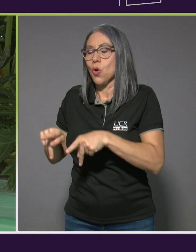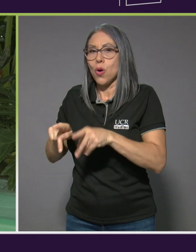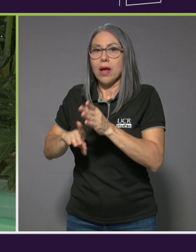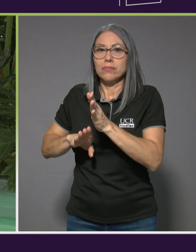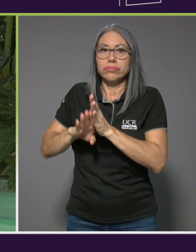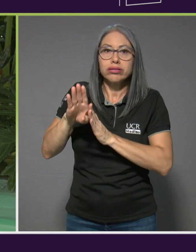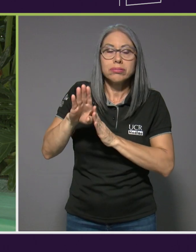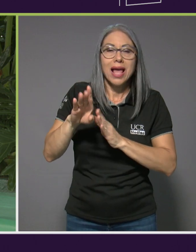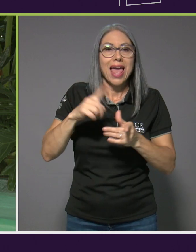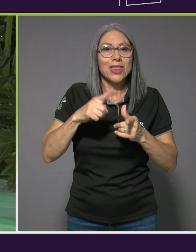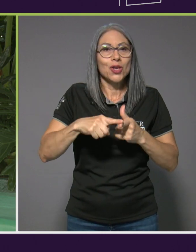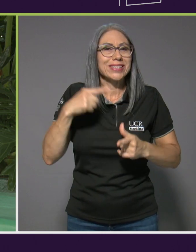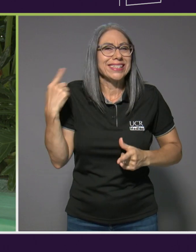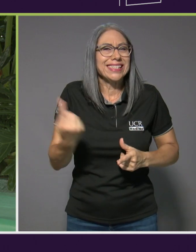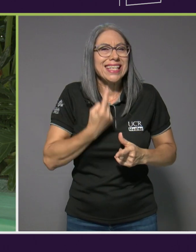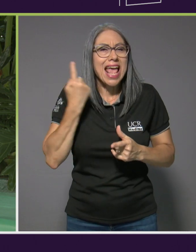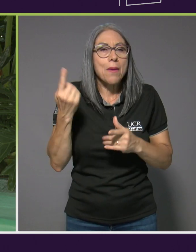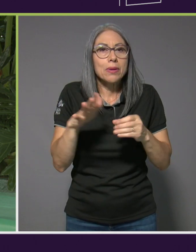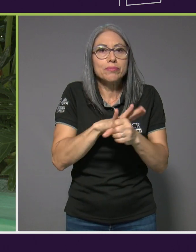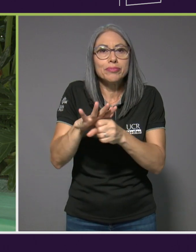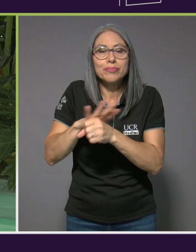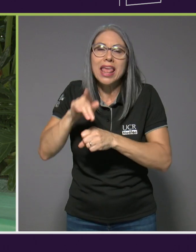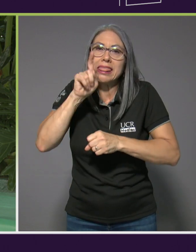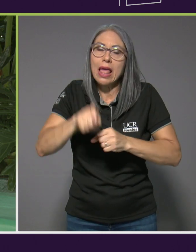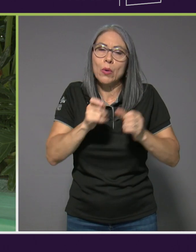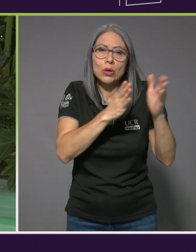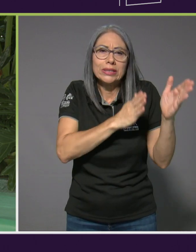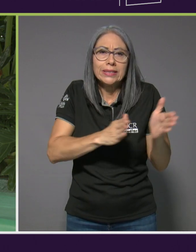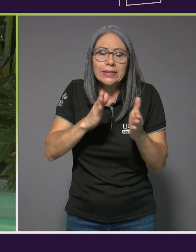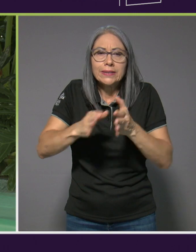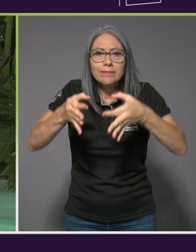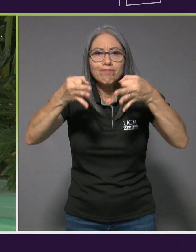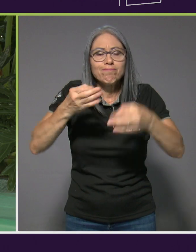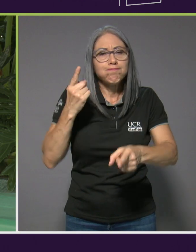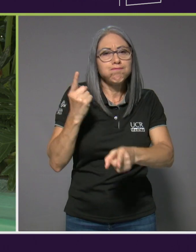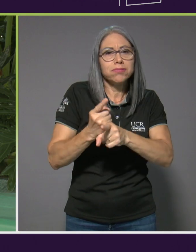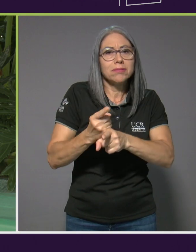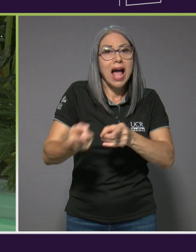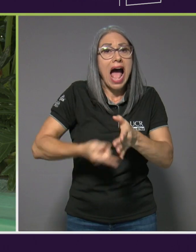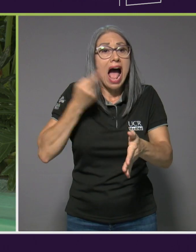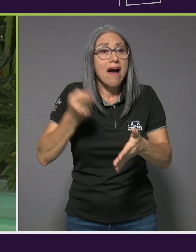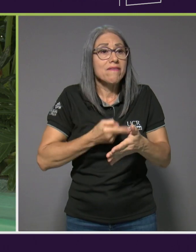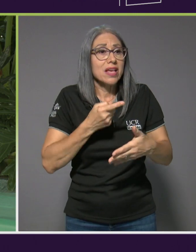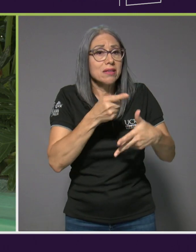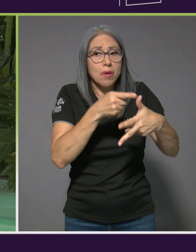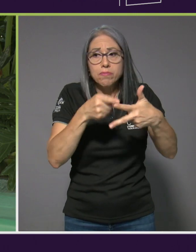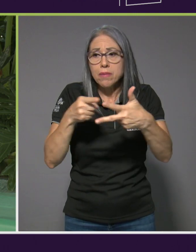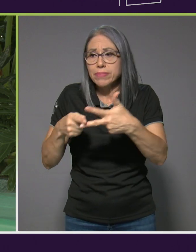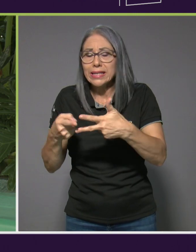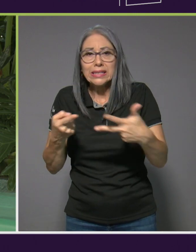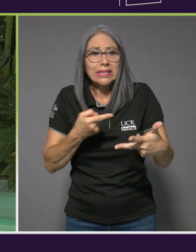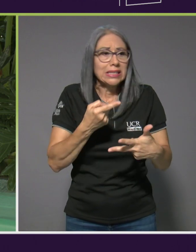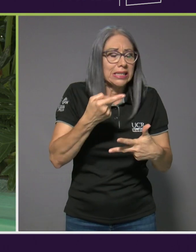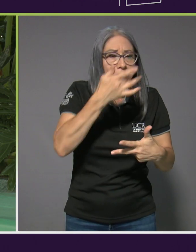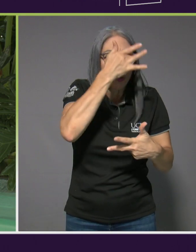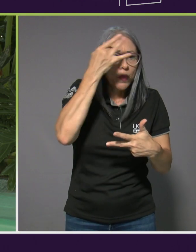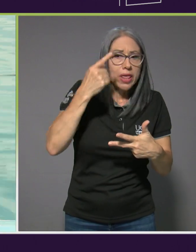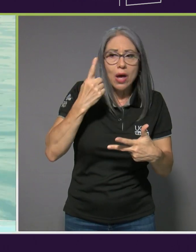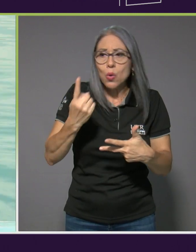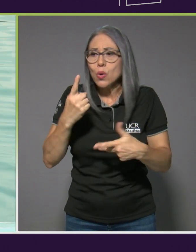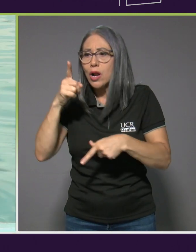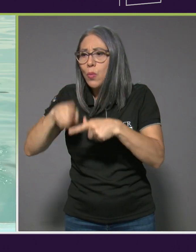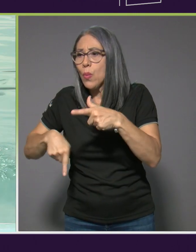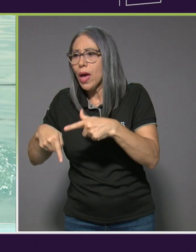Entonces siempre tengo que estar como muy organizado en eso porque a veces no me da tiempo de una, a veces se me olvida otra y siempre tengo que tener como un balance.